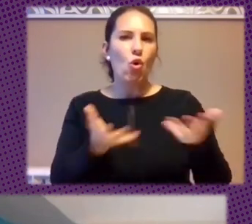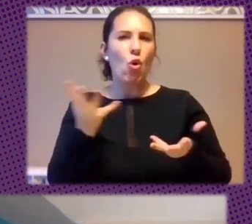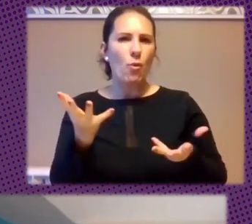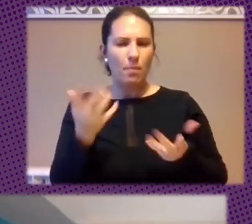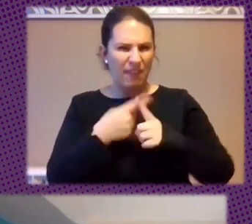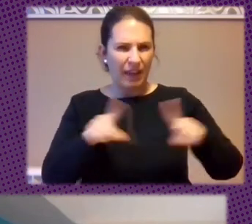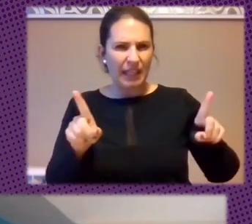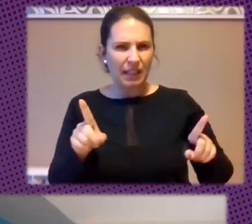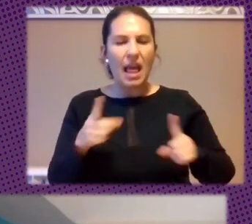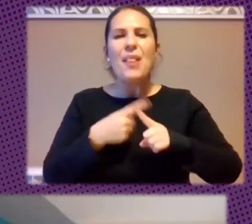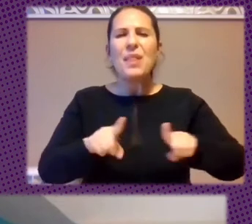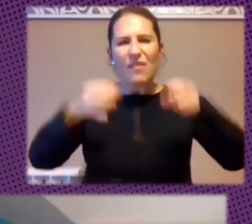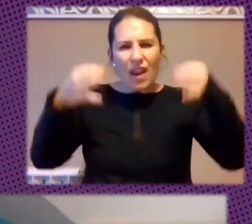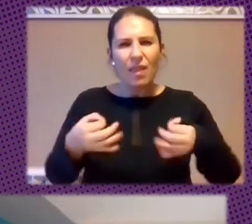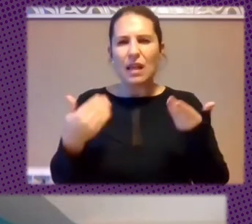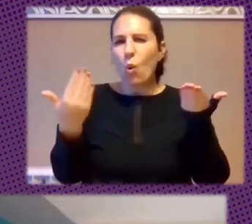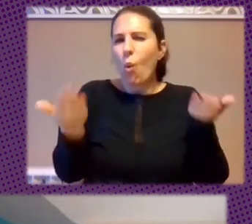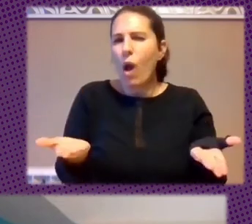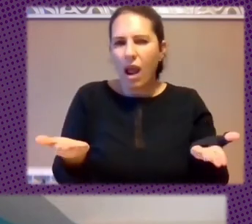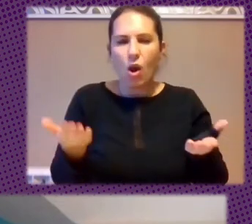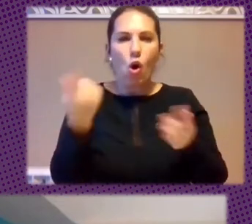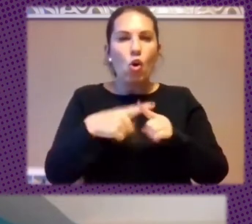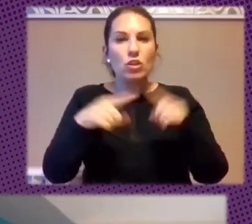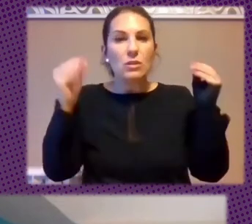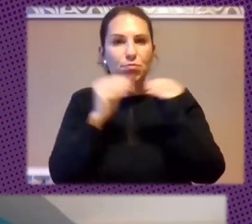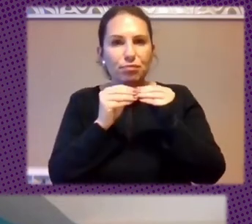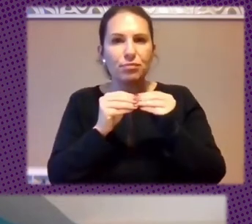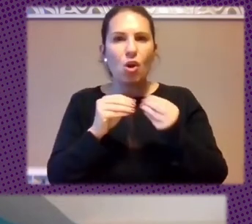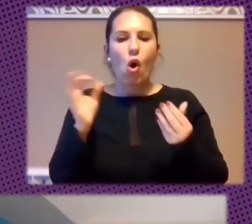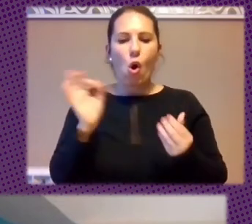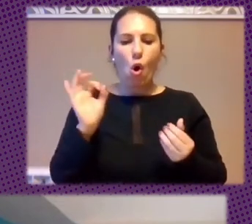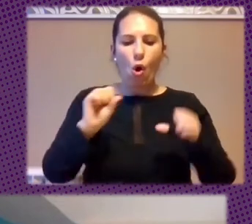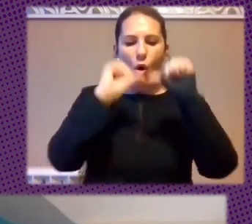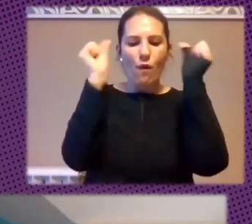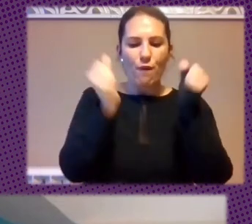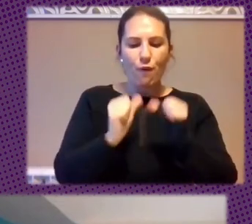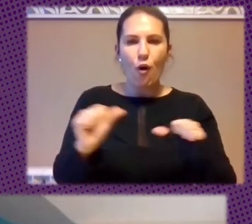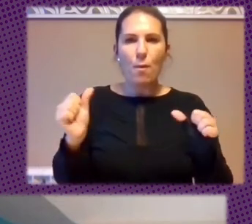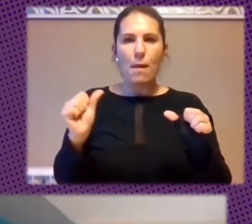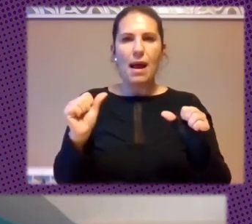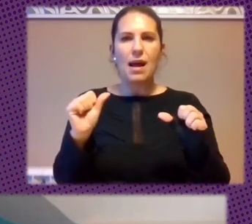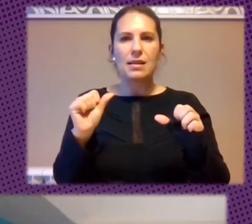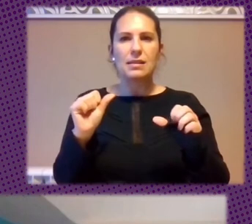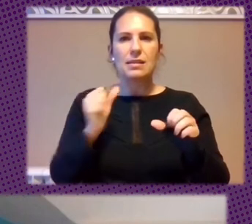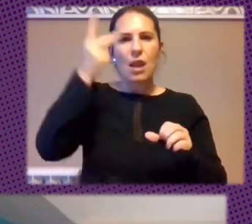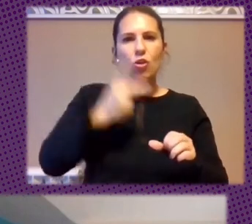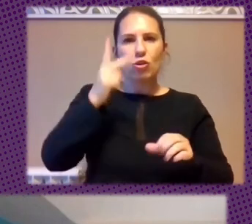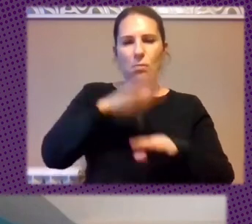Que Diferencias Hay Que Semejanzas Y Qué Maneras Tiene De Compatirse En Ambos Lados